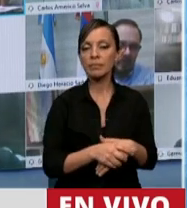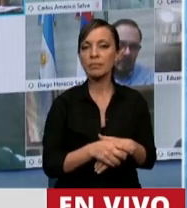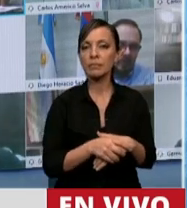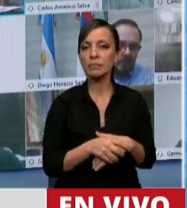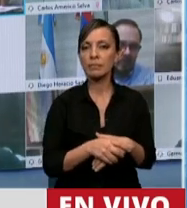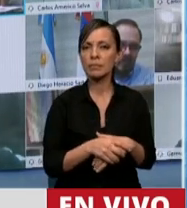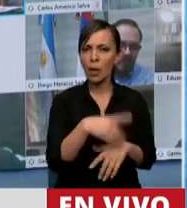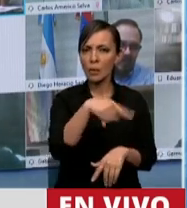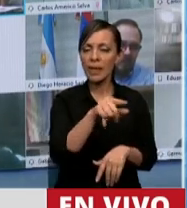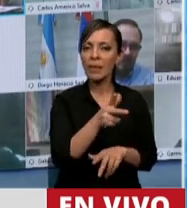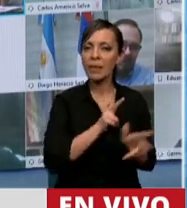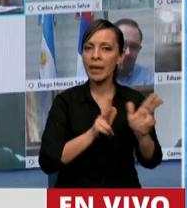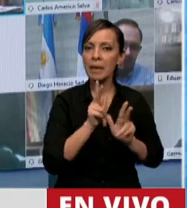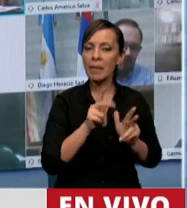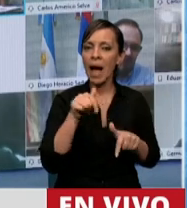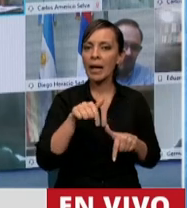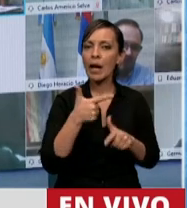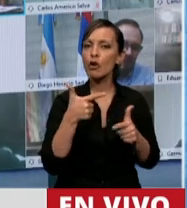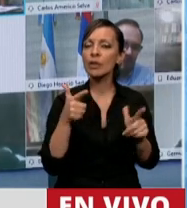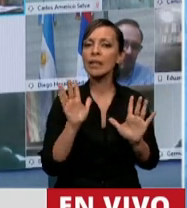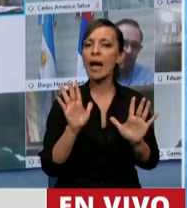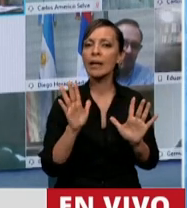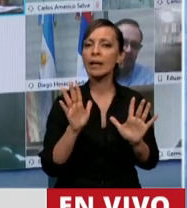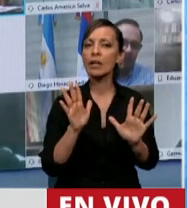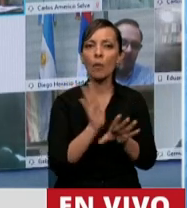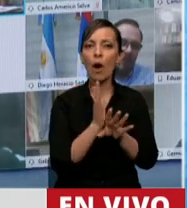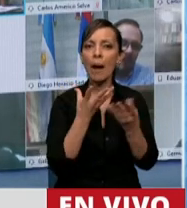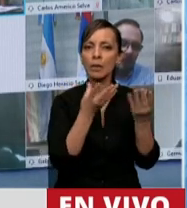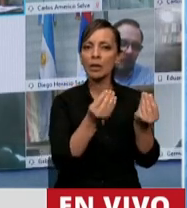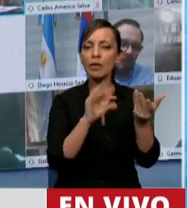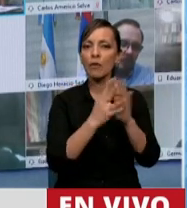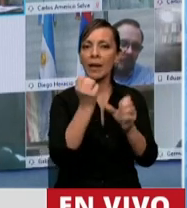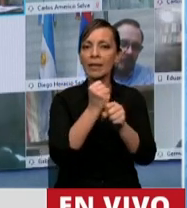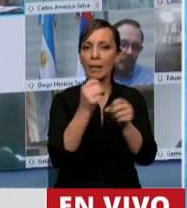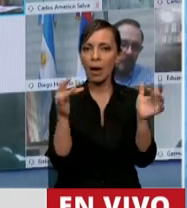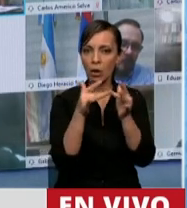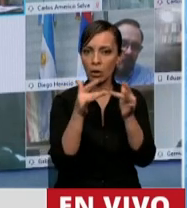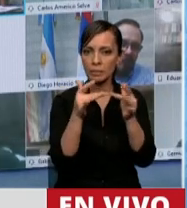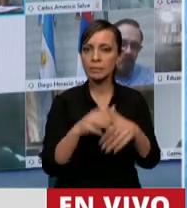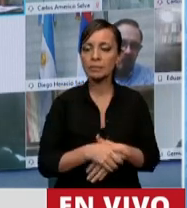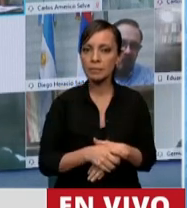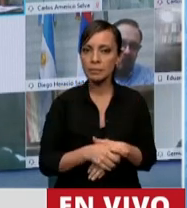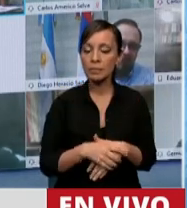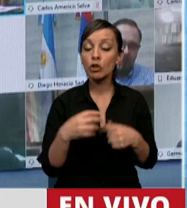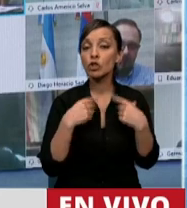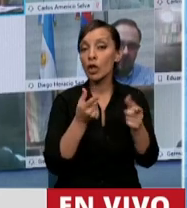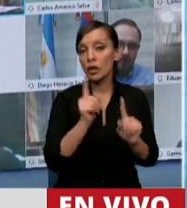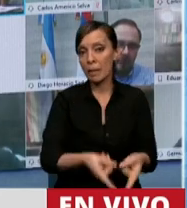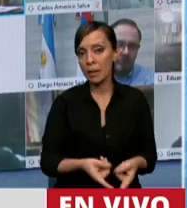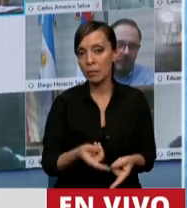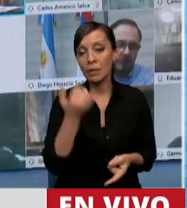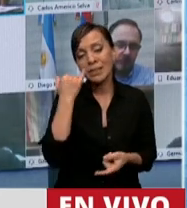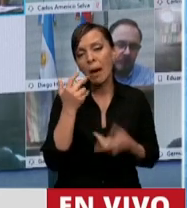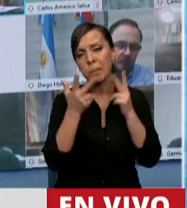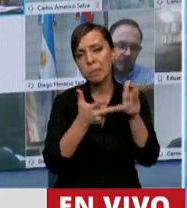están acá convalidando el funcionamiento telemático. Y digo también, ya lo han